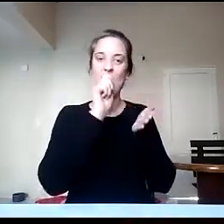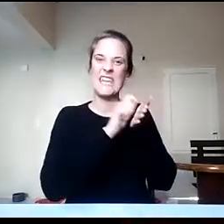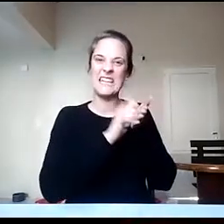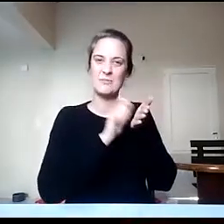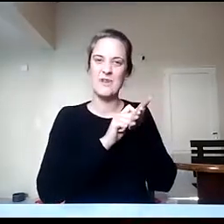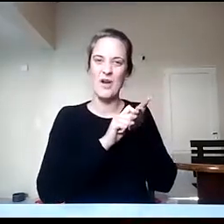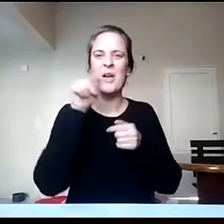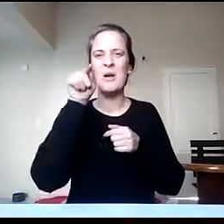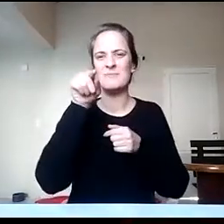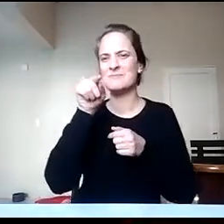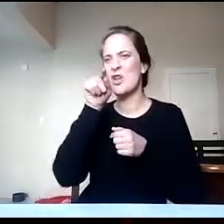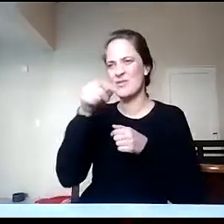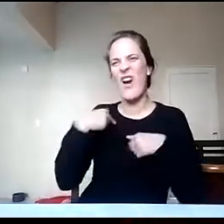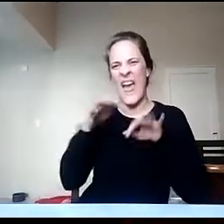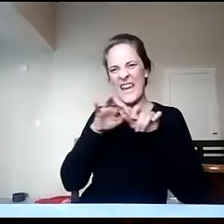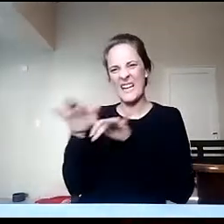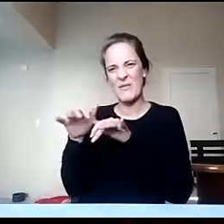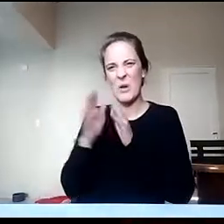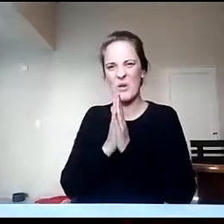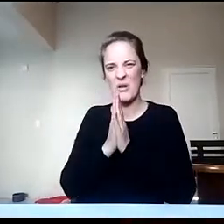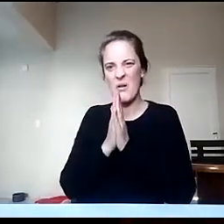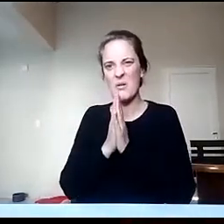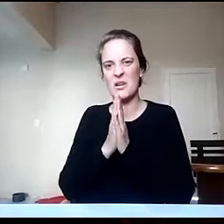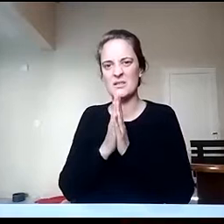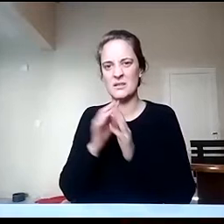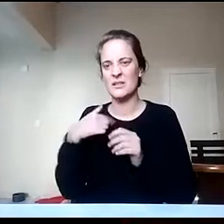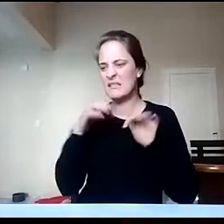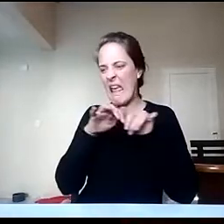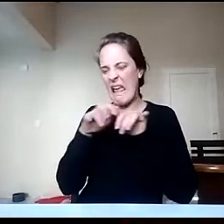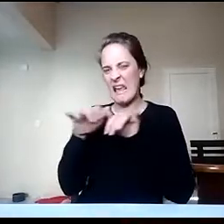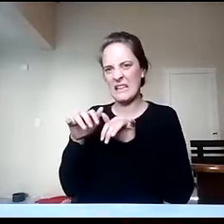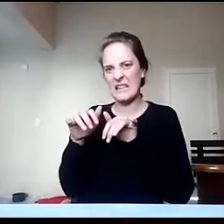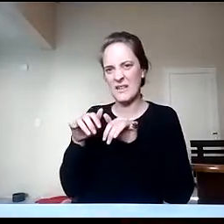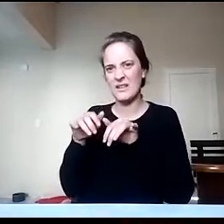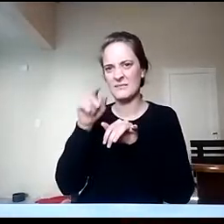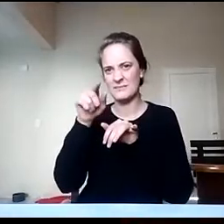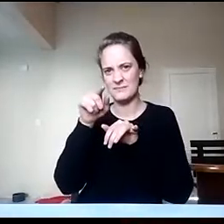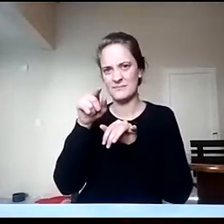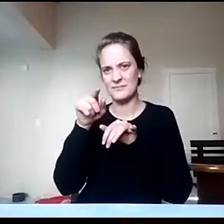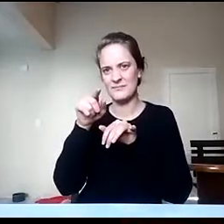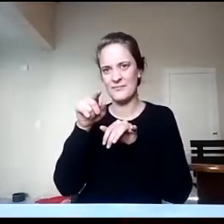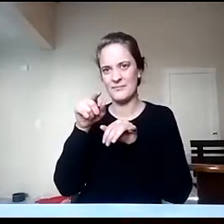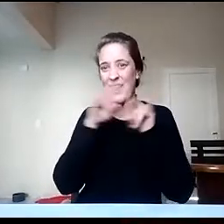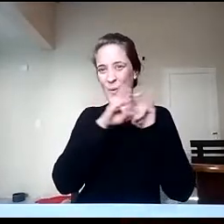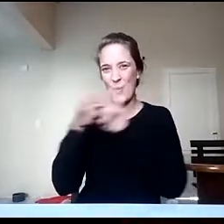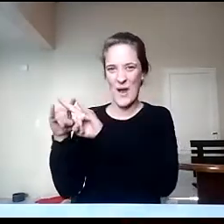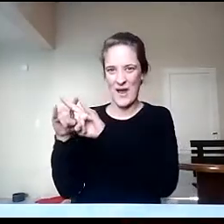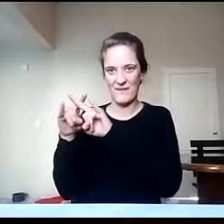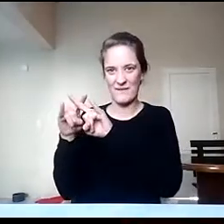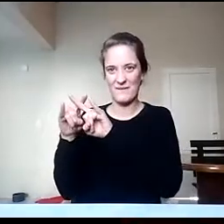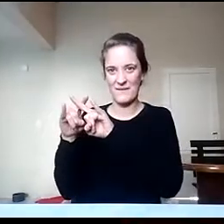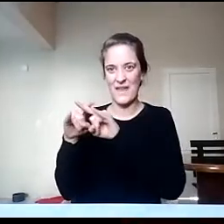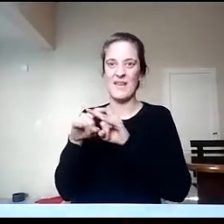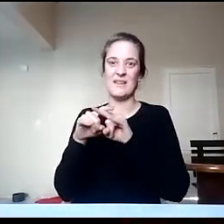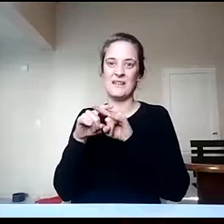podés, yo no puedo escribir porque estoy tildada, no puedo ni siquiera escribir en el chat, no veo nada. Si vos pudieras escribir el nombre del instituto